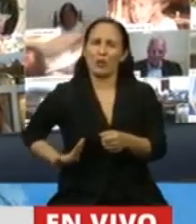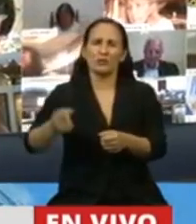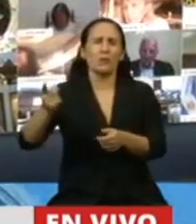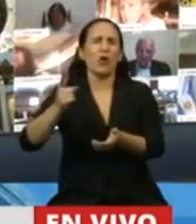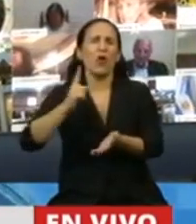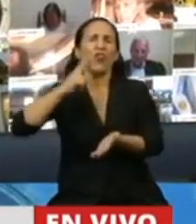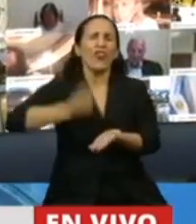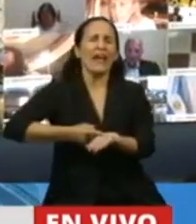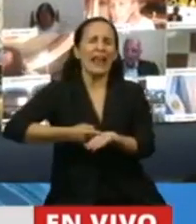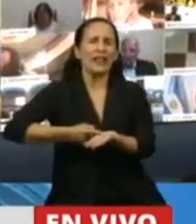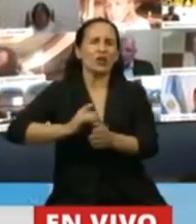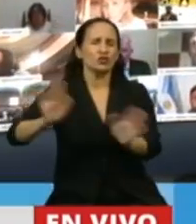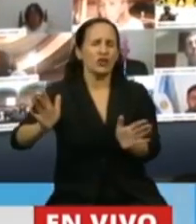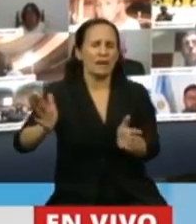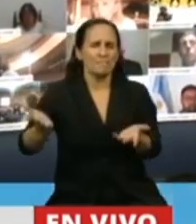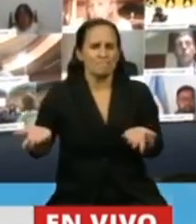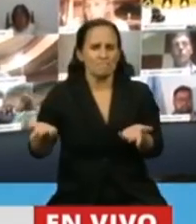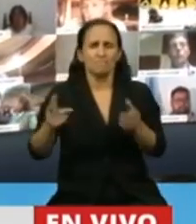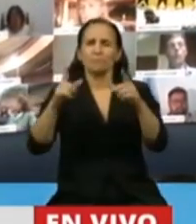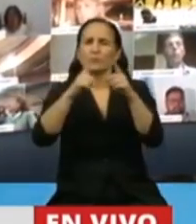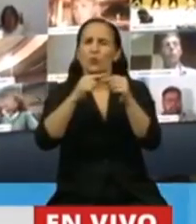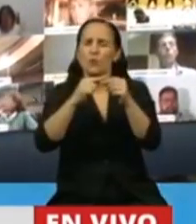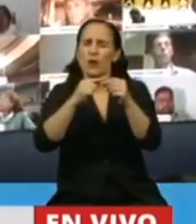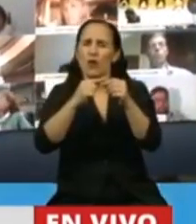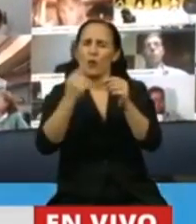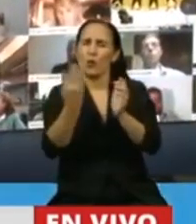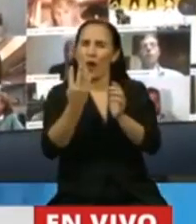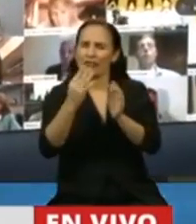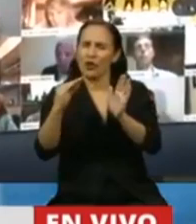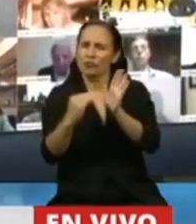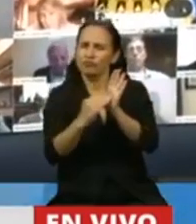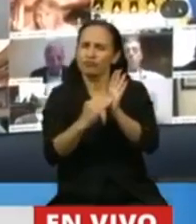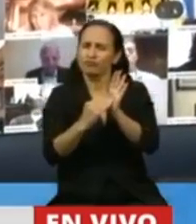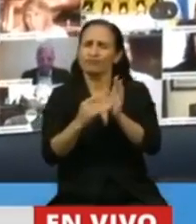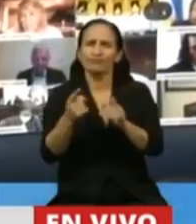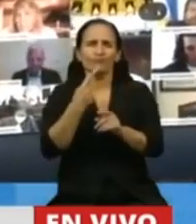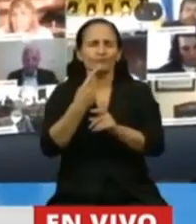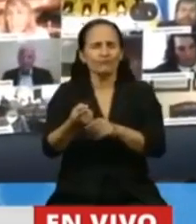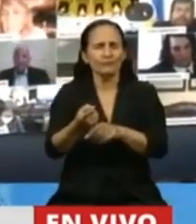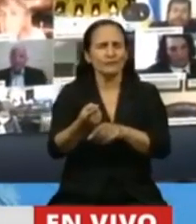necesidad de urgencia, que en su artículo cuarto se ha atribuido